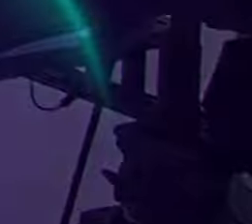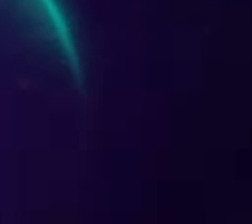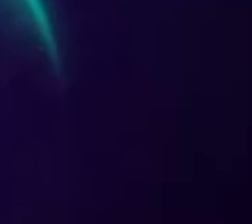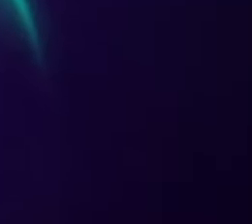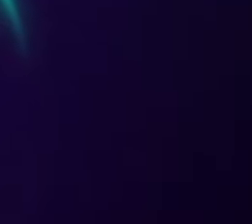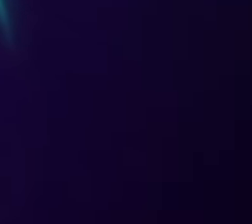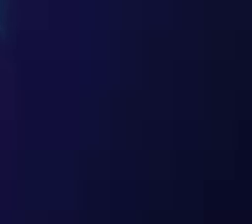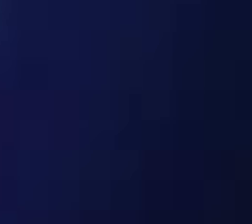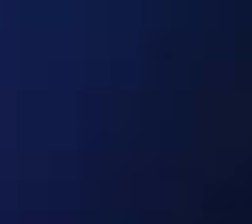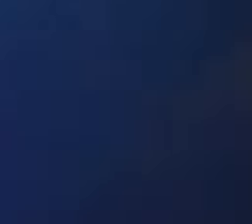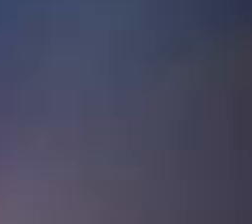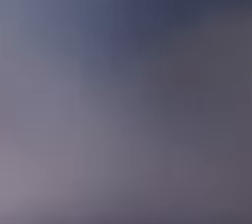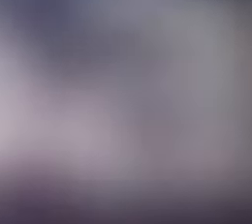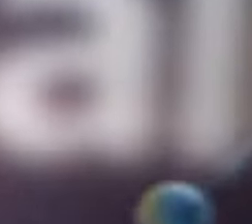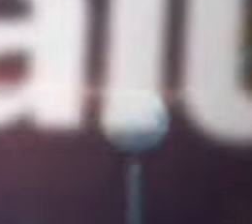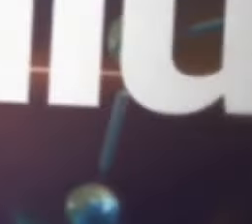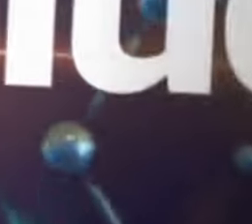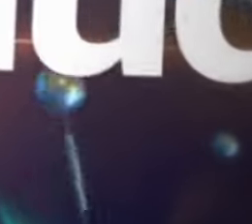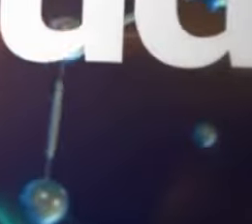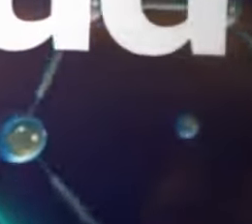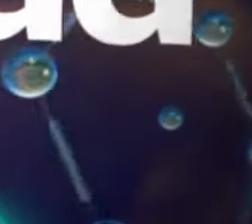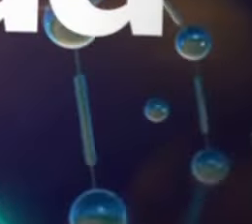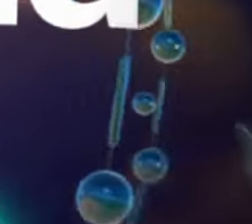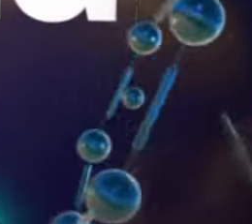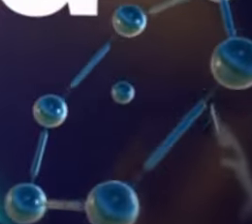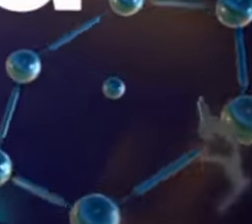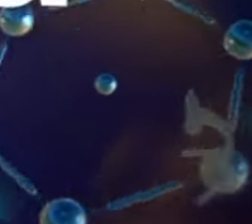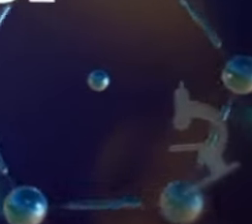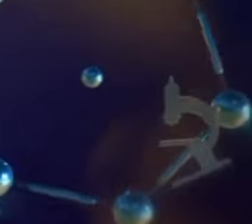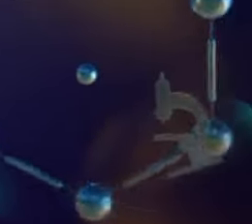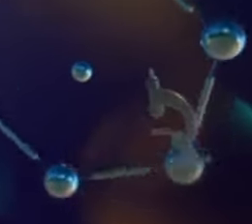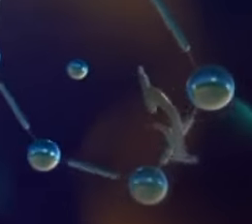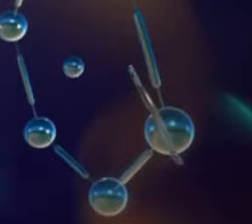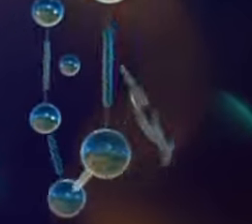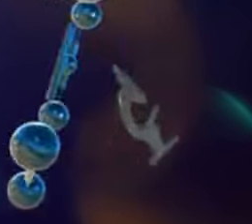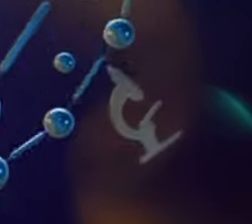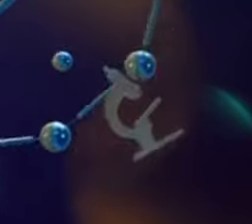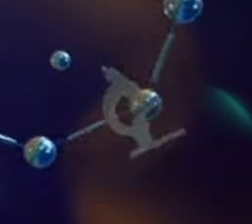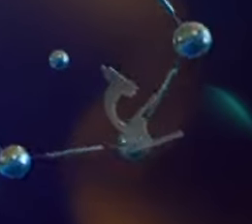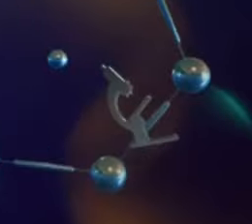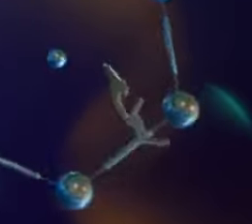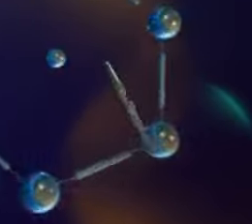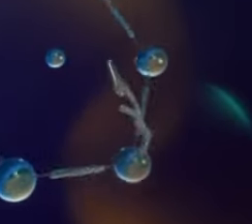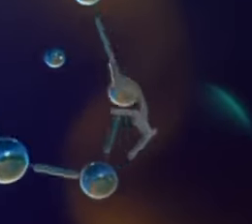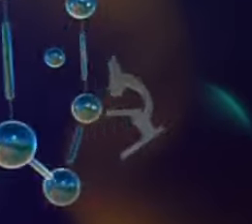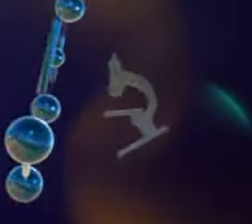Ya volvemos con El Extraordinario Mundo de la Salud